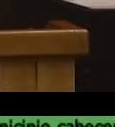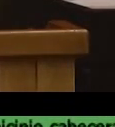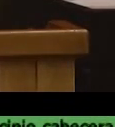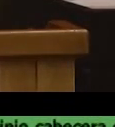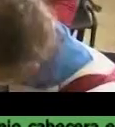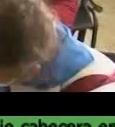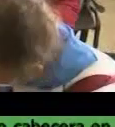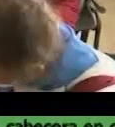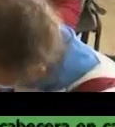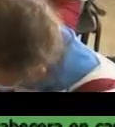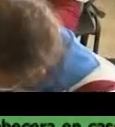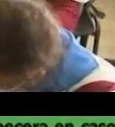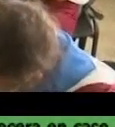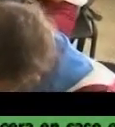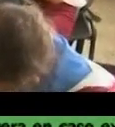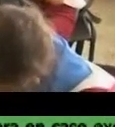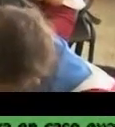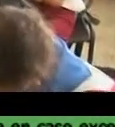y en vencer